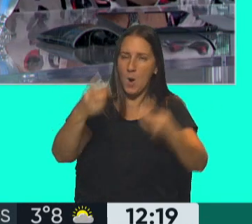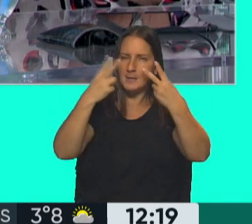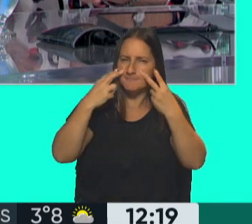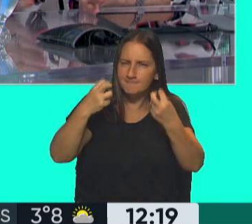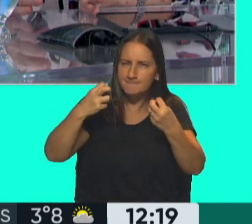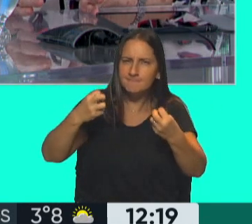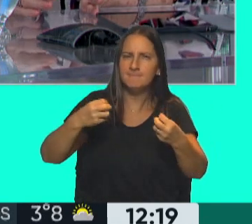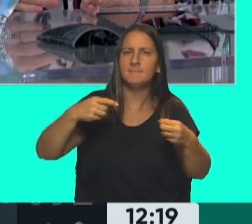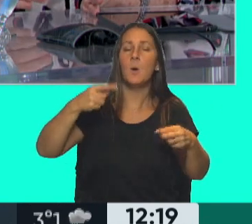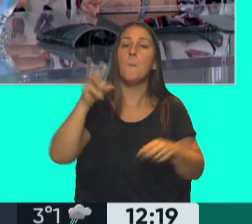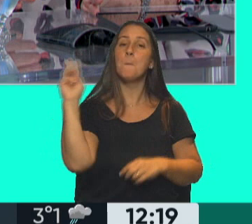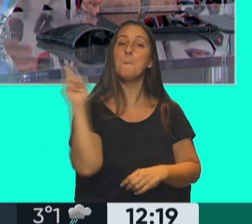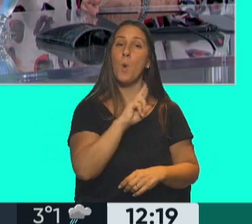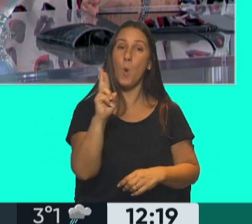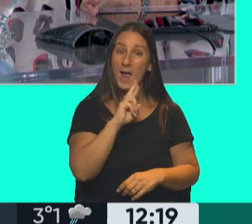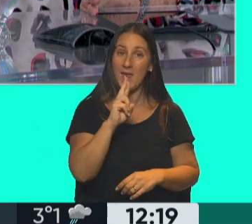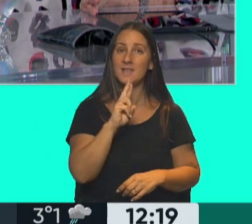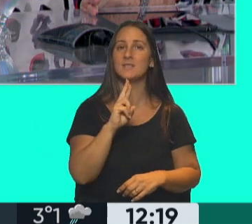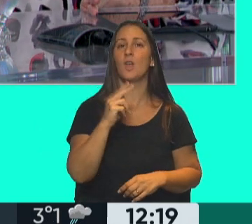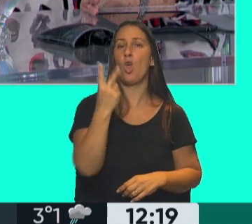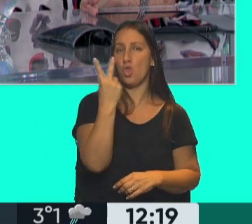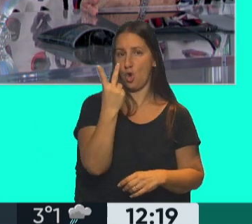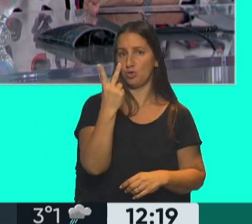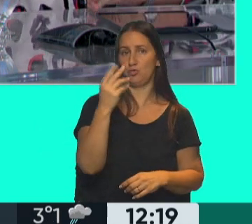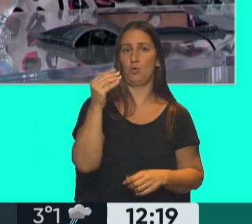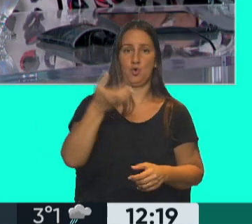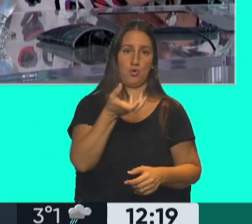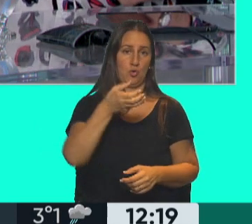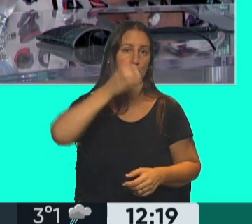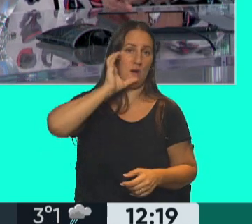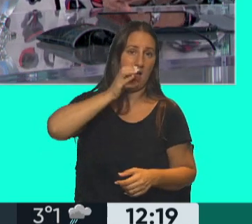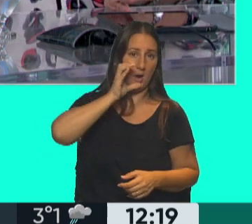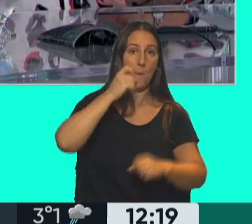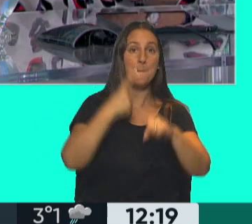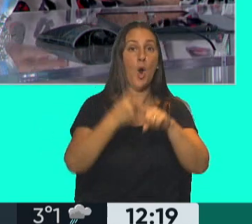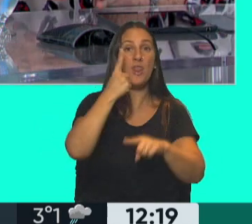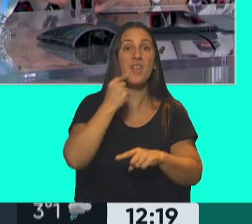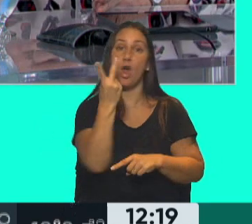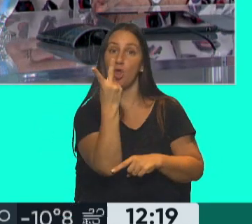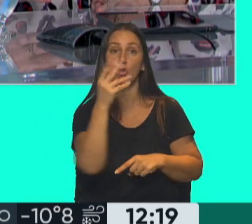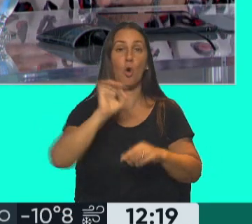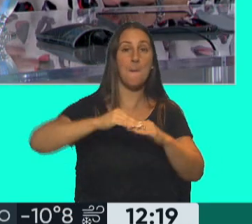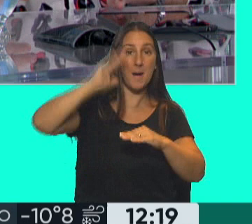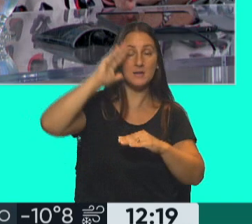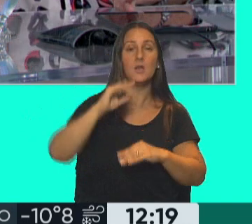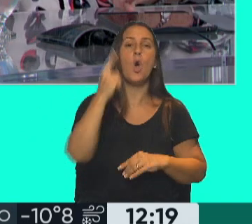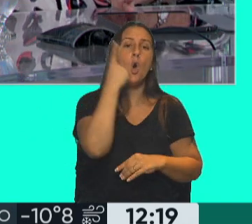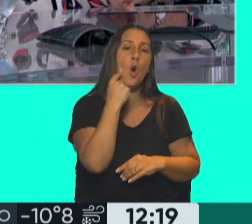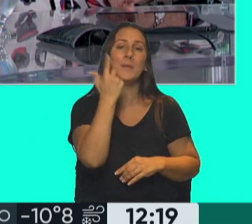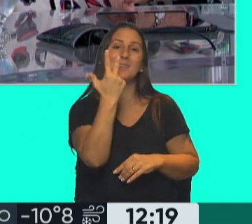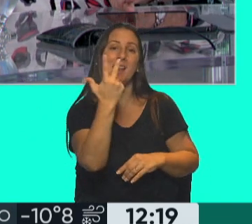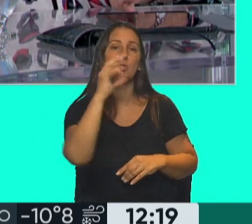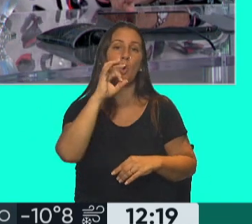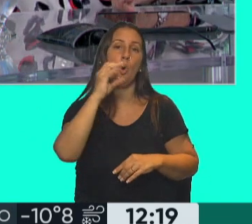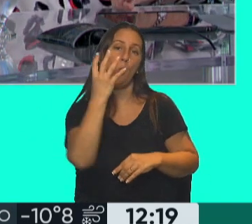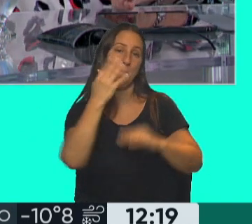las mujeres que toman dos o más copas de vino o de alcohol por día y los hombres que toman tres o